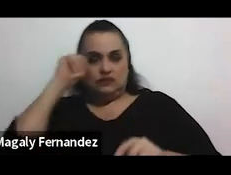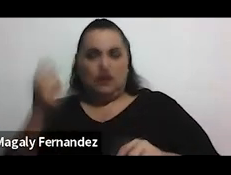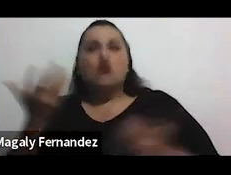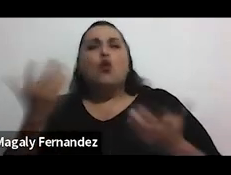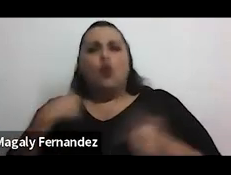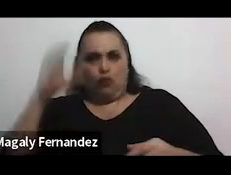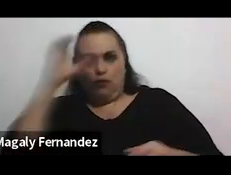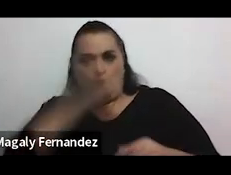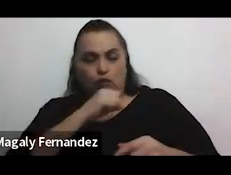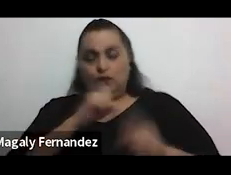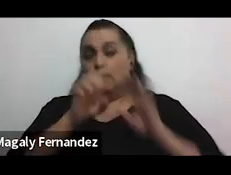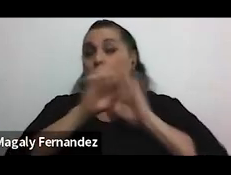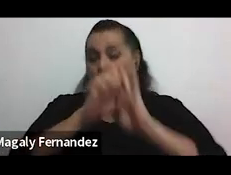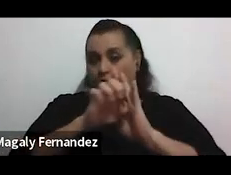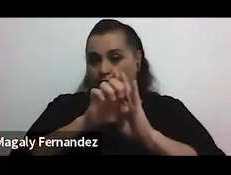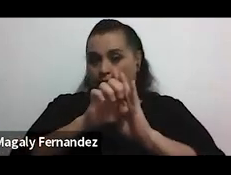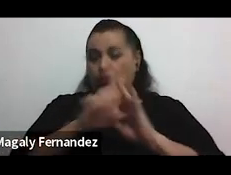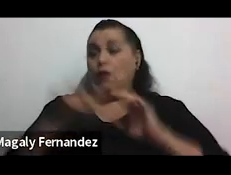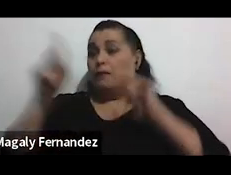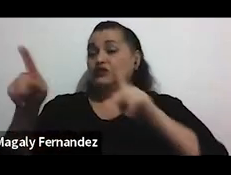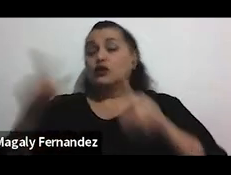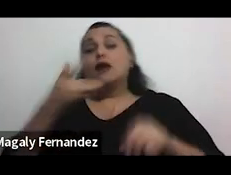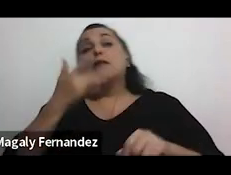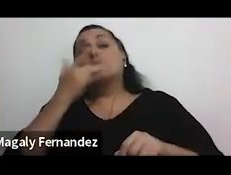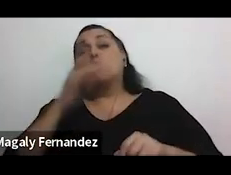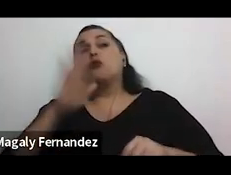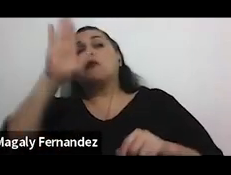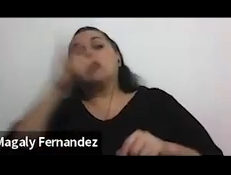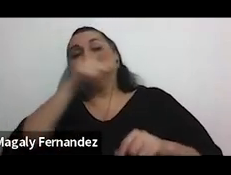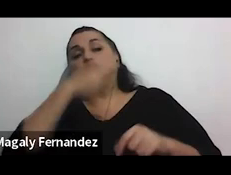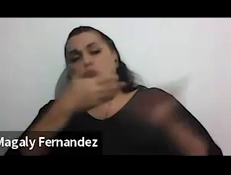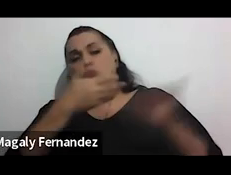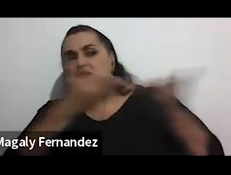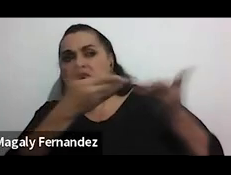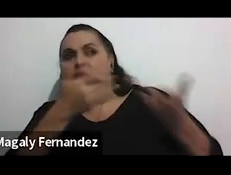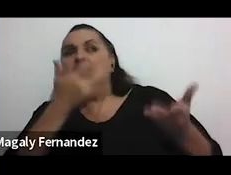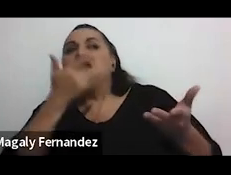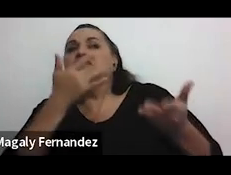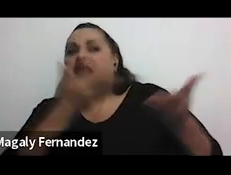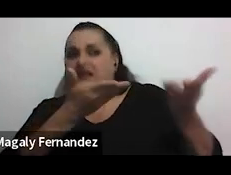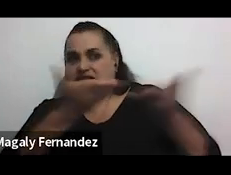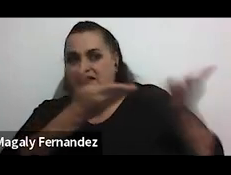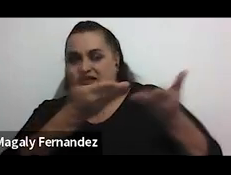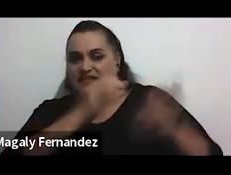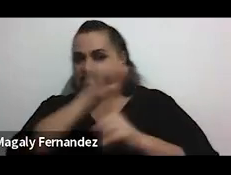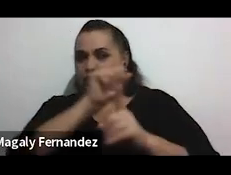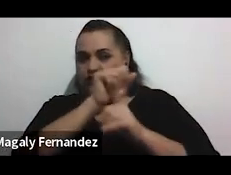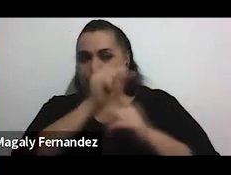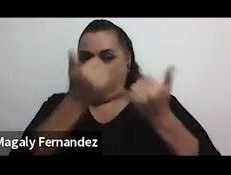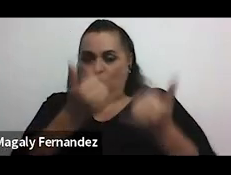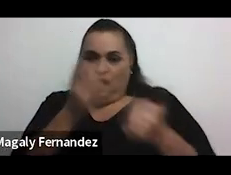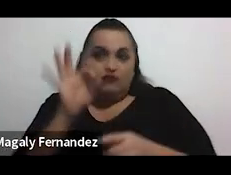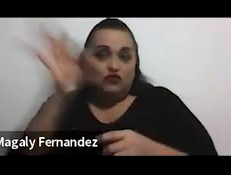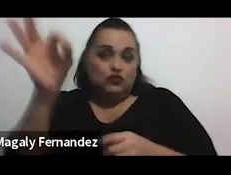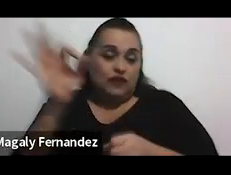por ejemplo prometen tratos preferenciales en la situación en la situación actual o futura ya sea en el